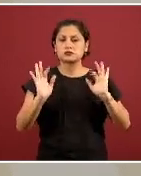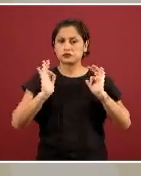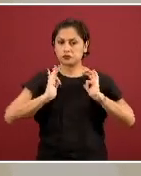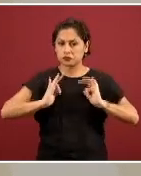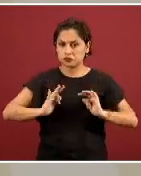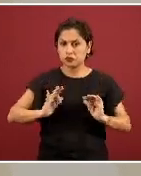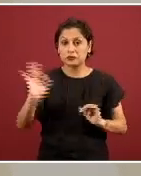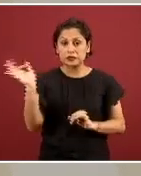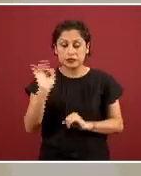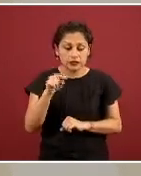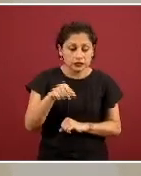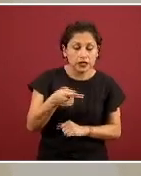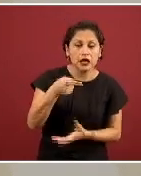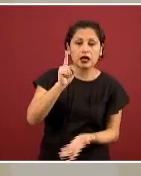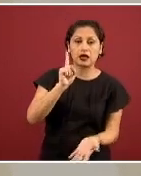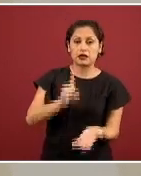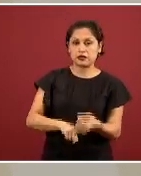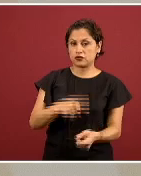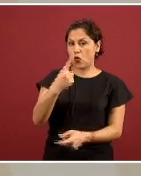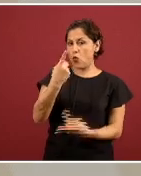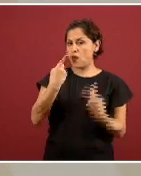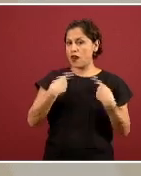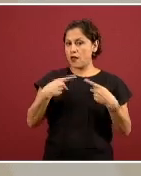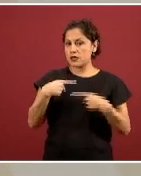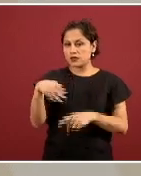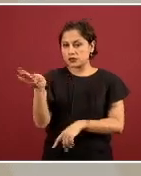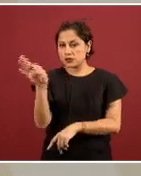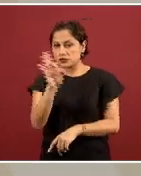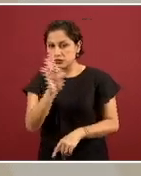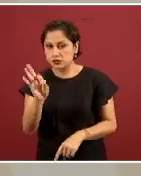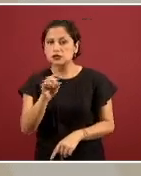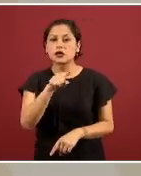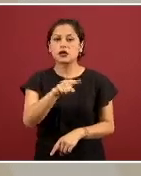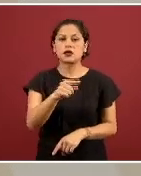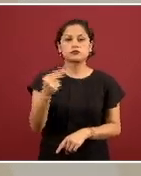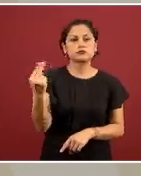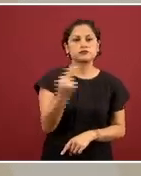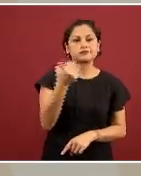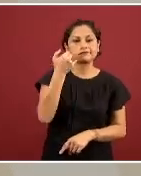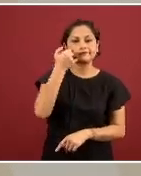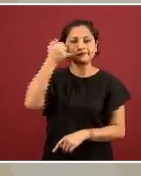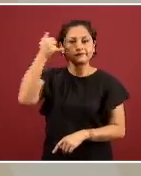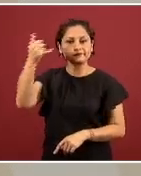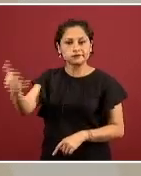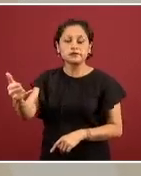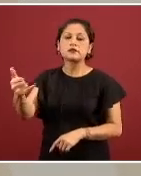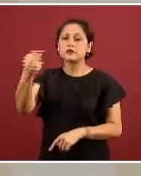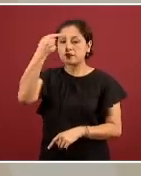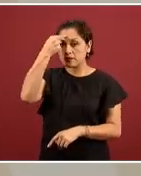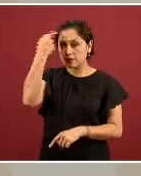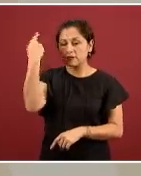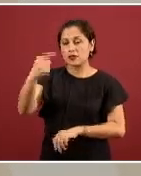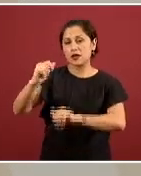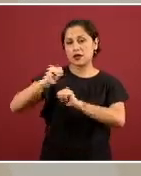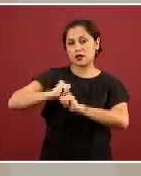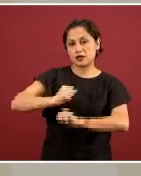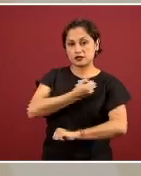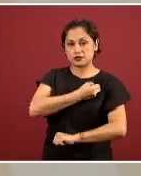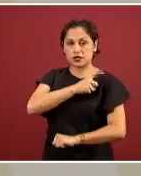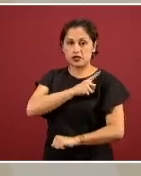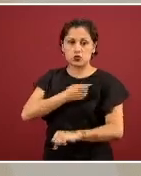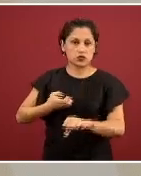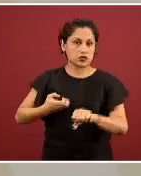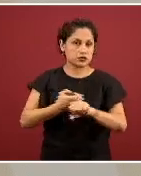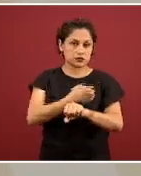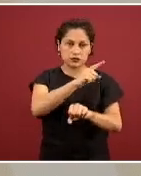algún caso sospechoso comunicarse inmediatamente con la autoridad de salud local del estado en donde se